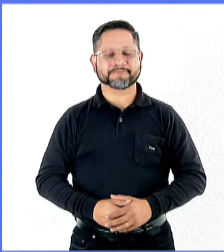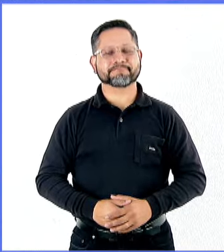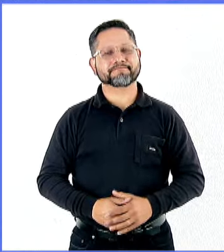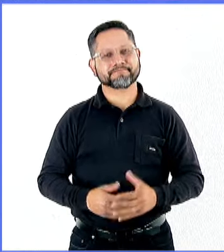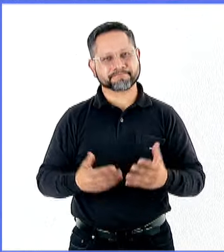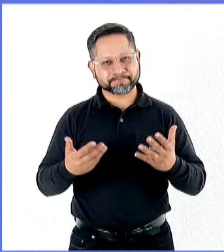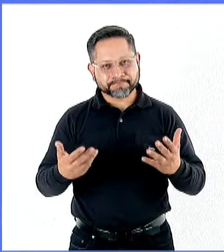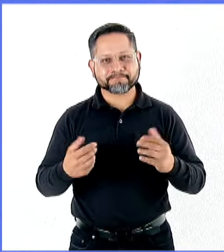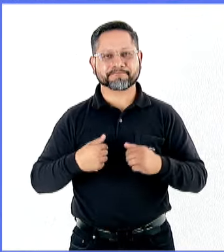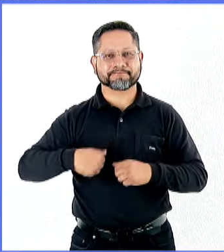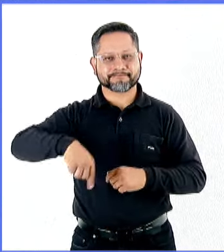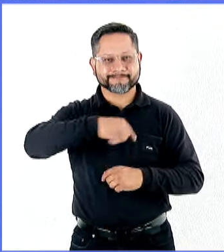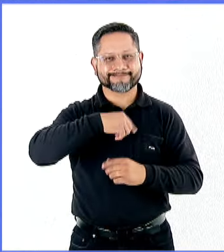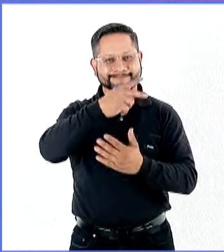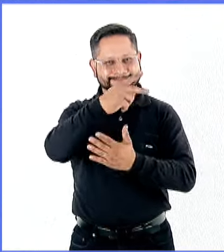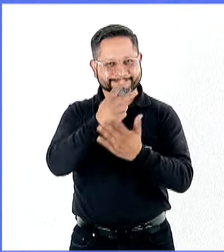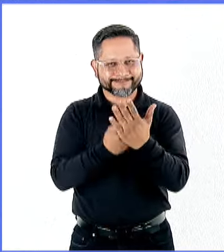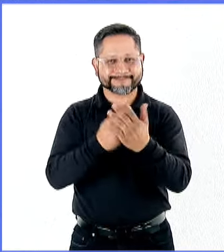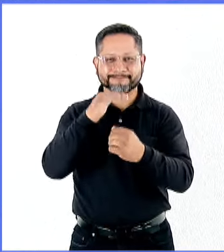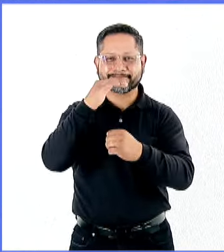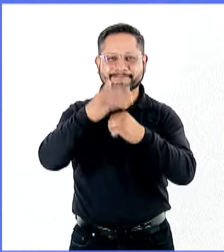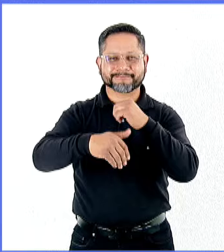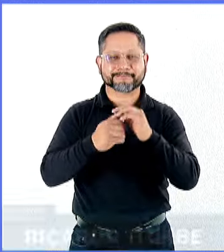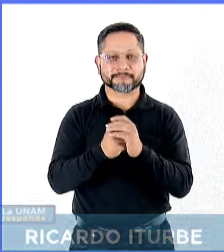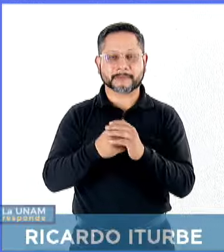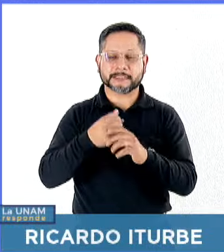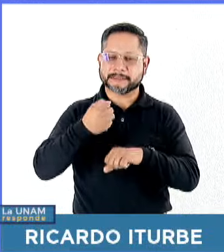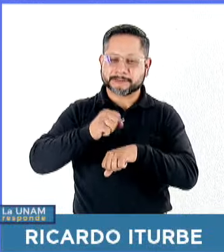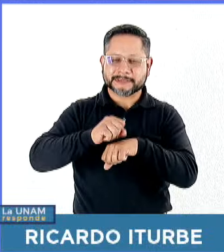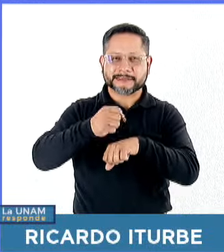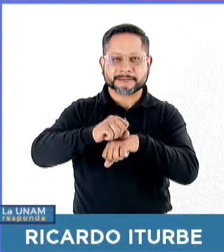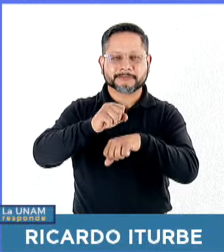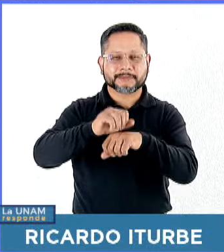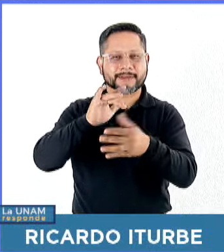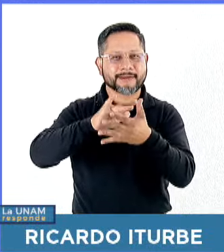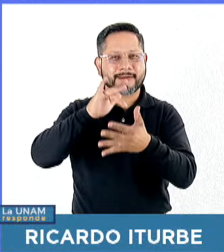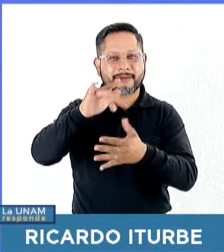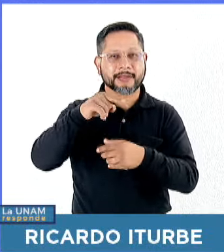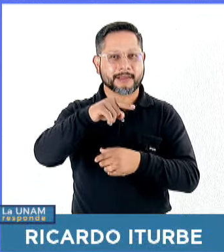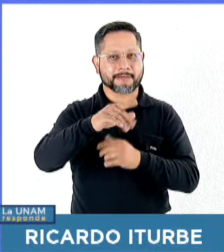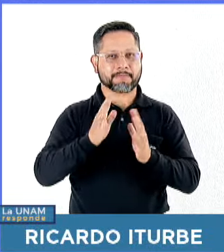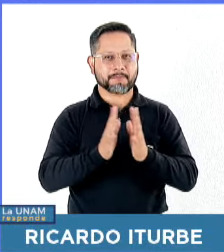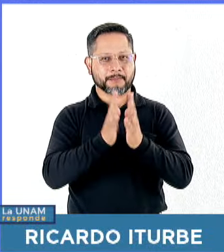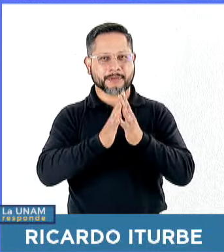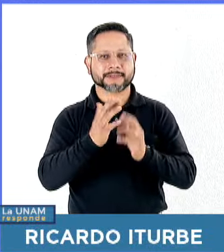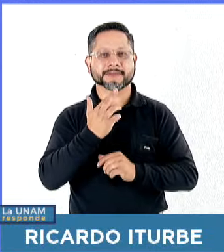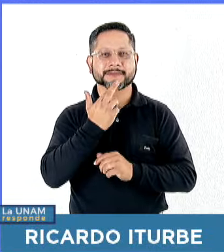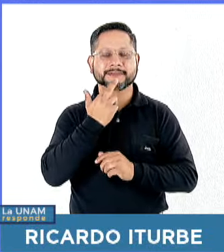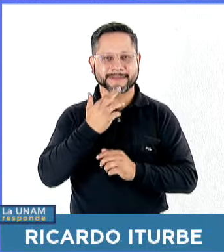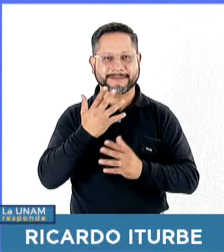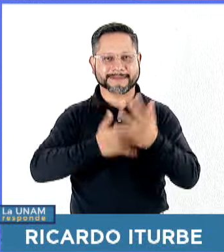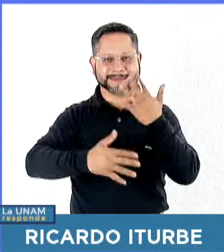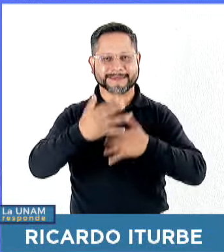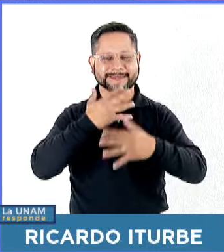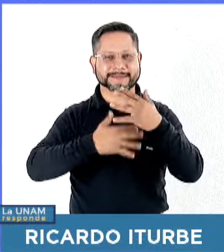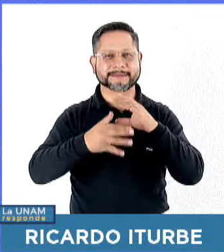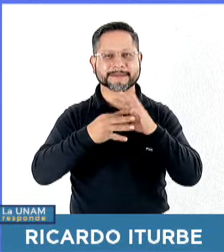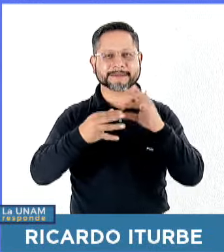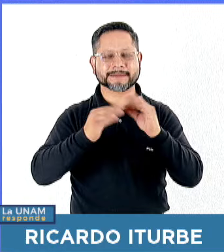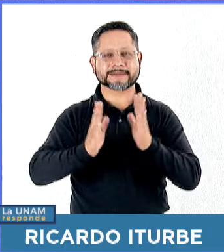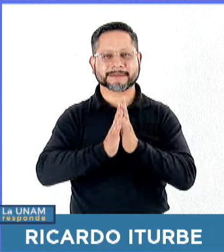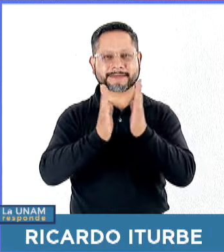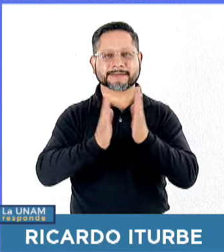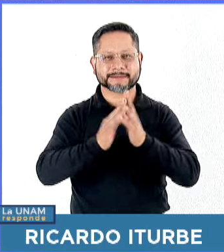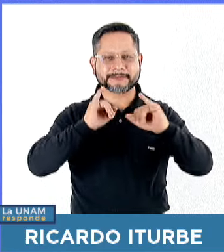Así terminamos nuestro programa de hoy y también toda la semana agradeciendo una vez más la participación de Ricardo Iturbe, su participación en la